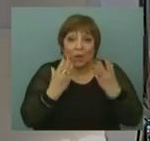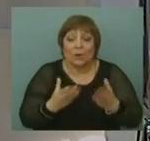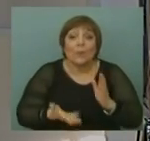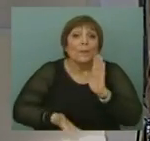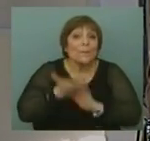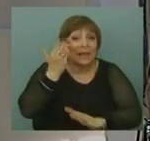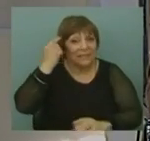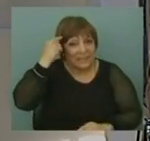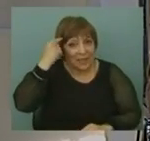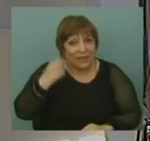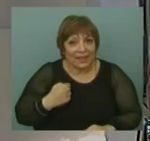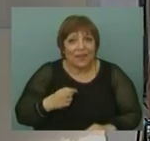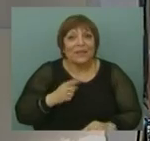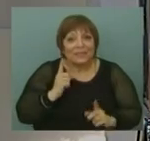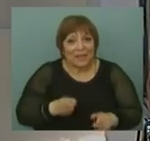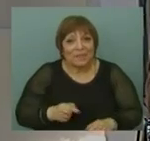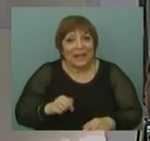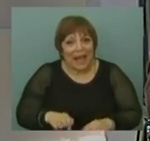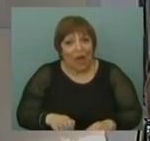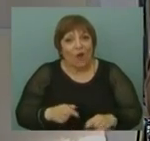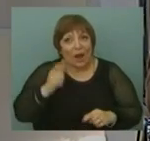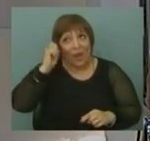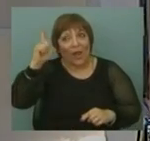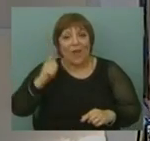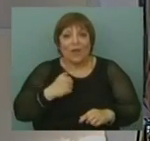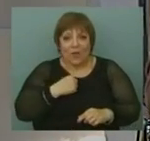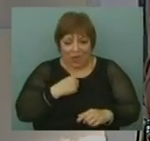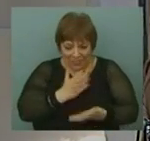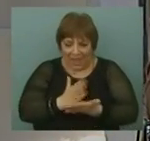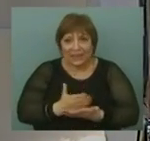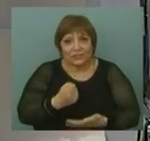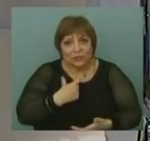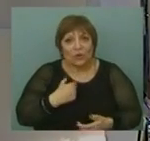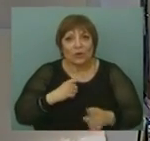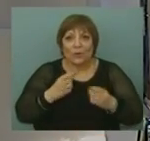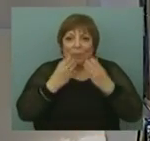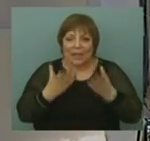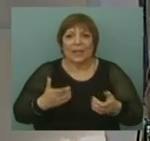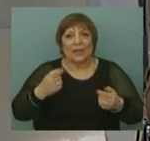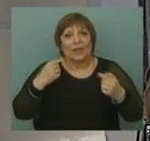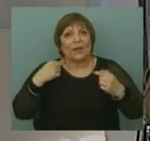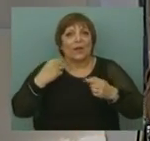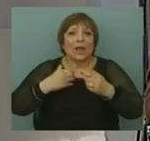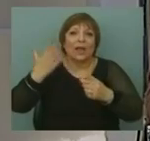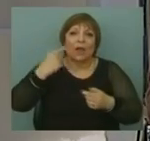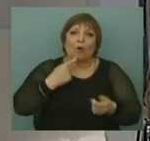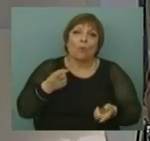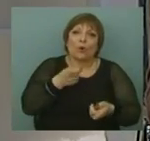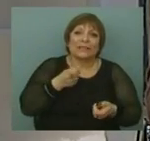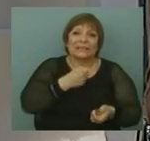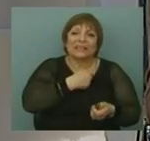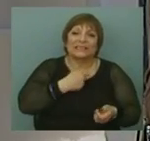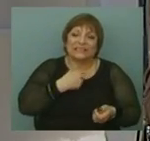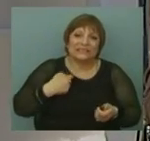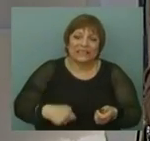conciencia de sus propios derechos individuales, y no tanto pensar en el bien común, en el colectivo, como es la filosofía tradicional del Partido Comunista de China.